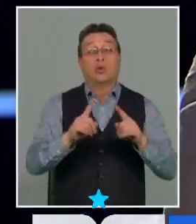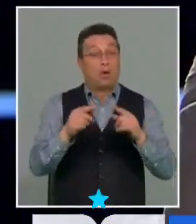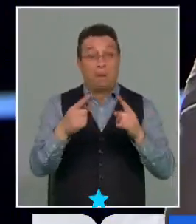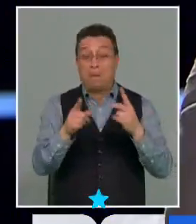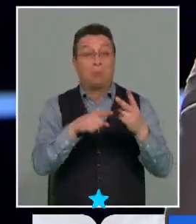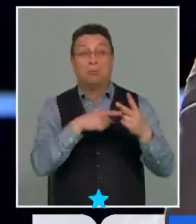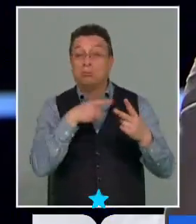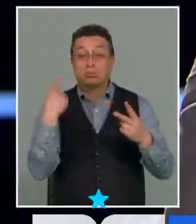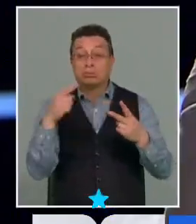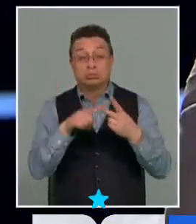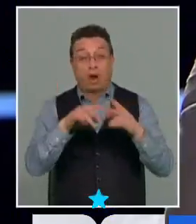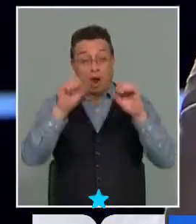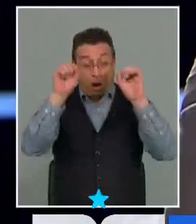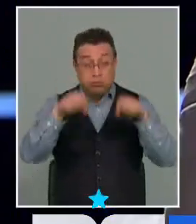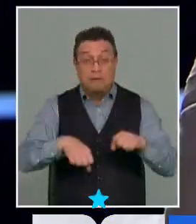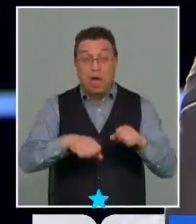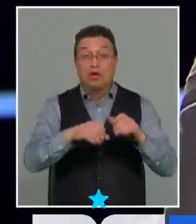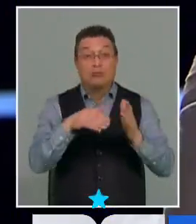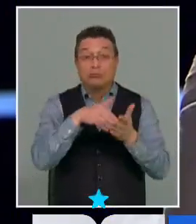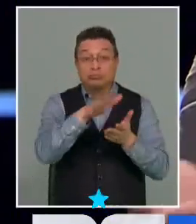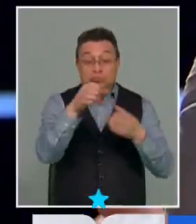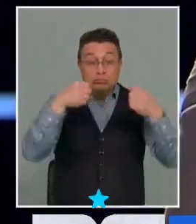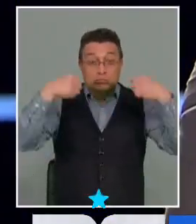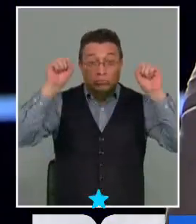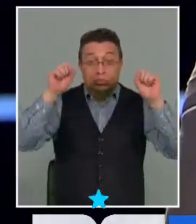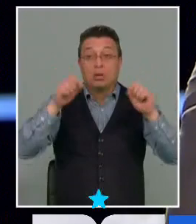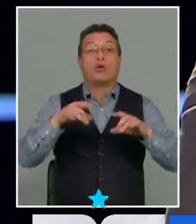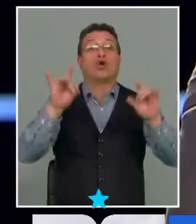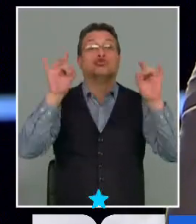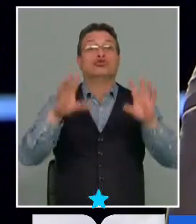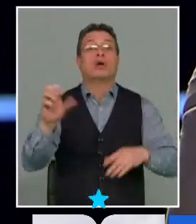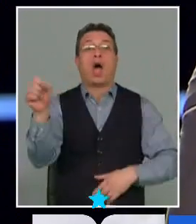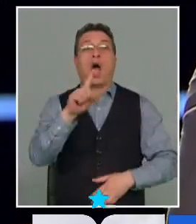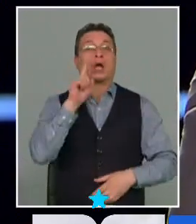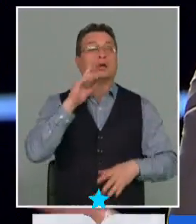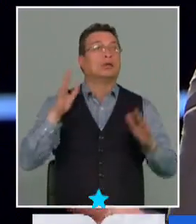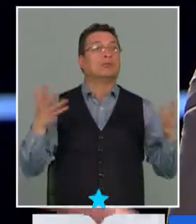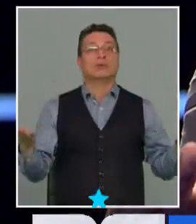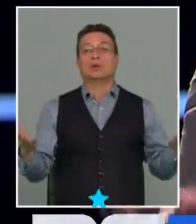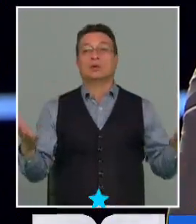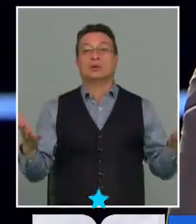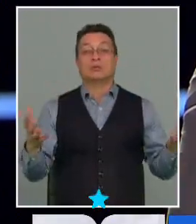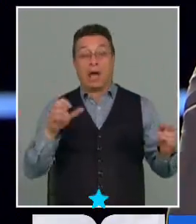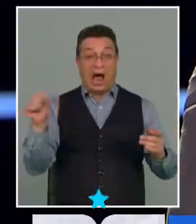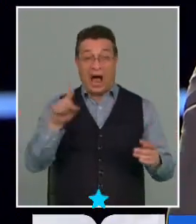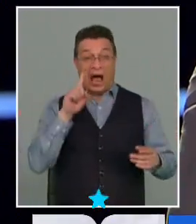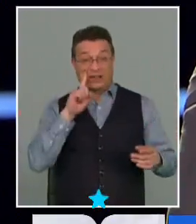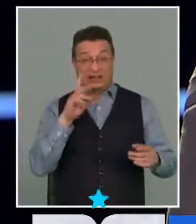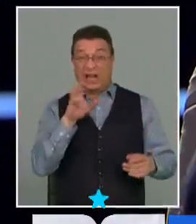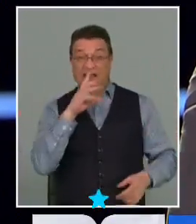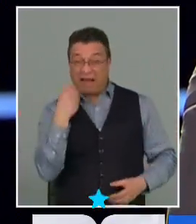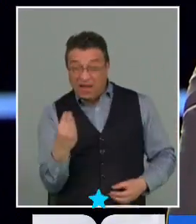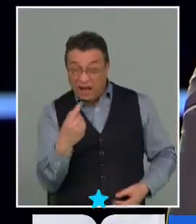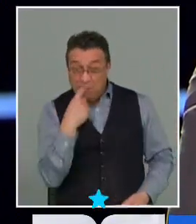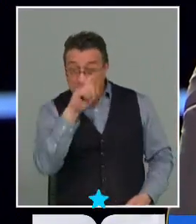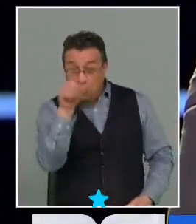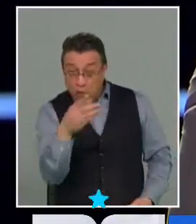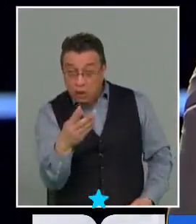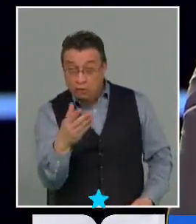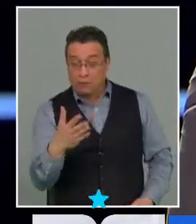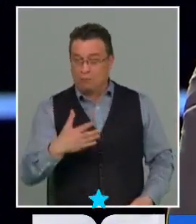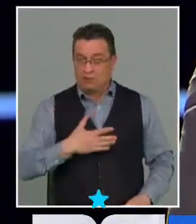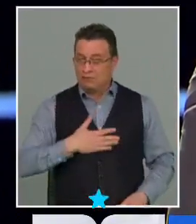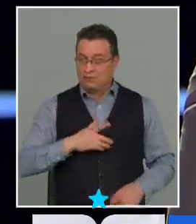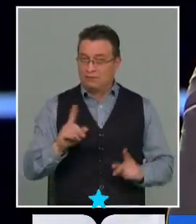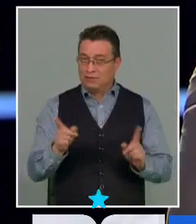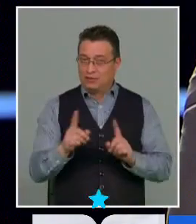no salga aprobada esta constitución y quedemos como estamos la pregunta es ¿nos gusta como estamos? a mí no a mí